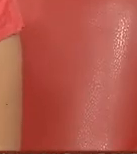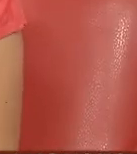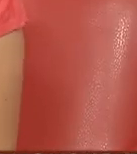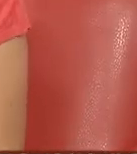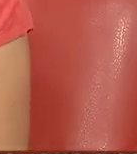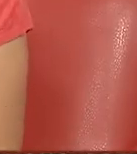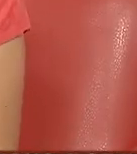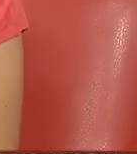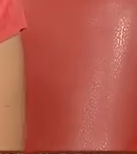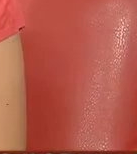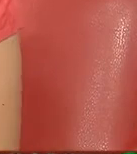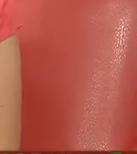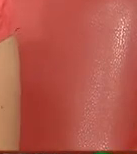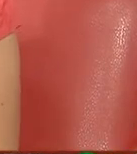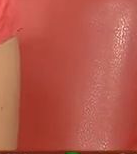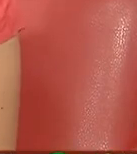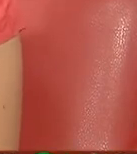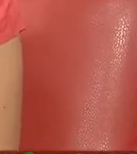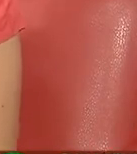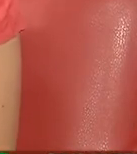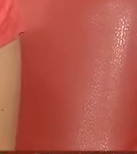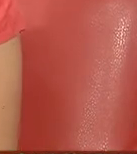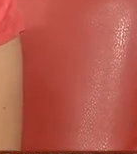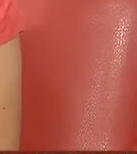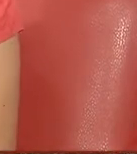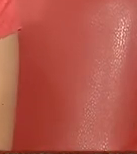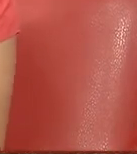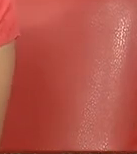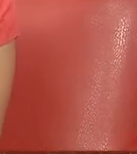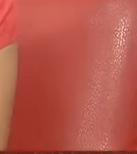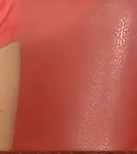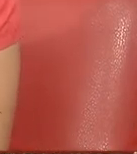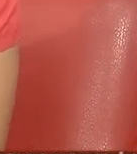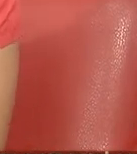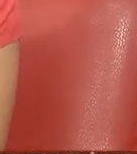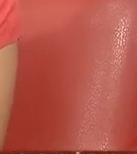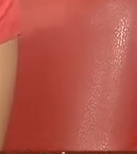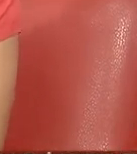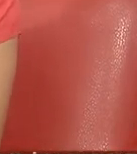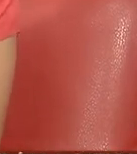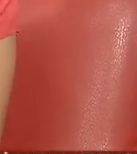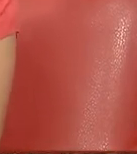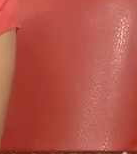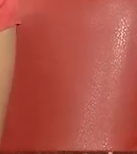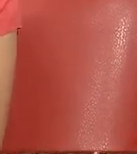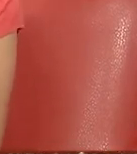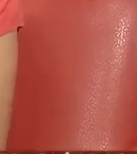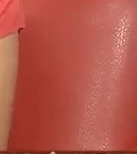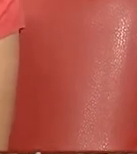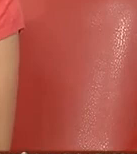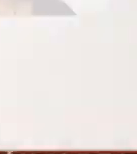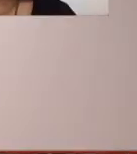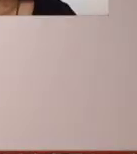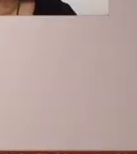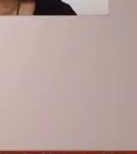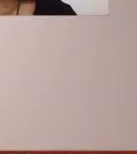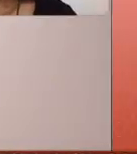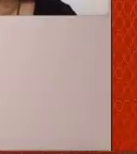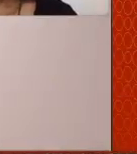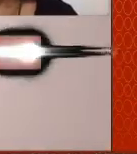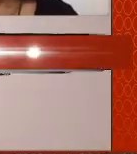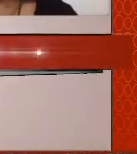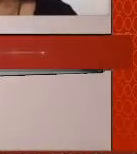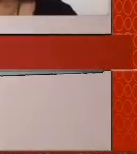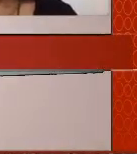y siguiendo con nuestra sección México X y también con temas espaciales hoy vamos a platicar con la